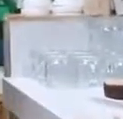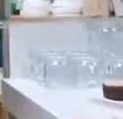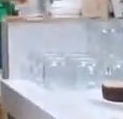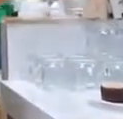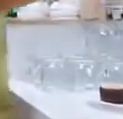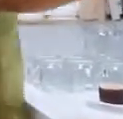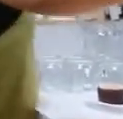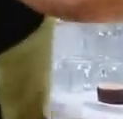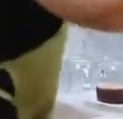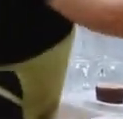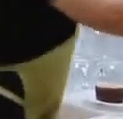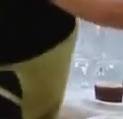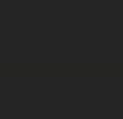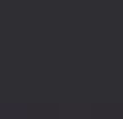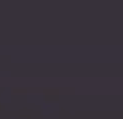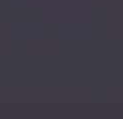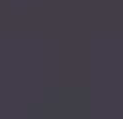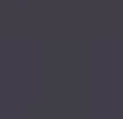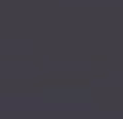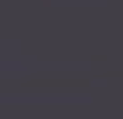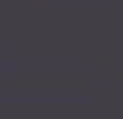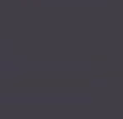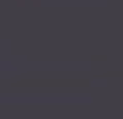mayor tesoro que tenemos, ¿no?